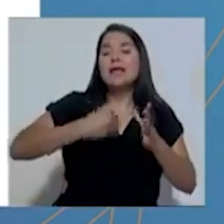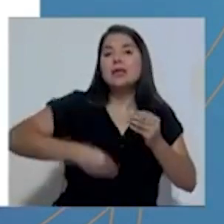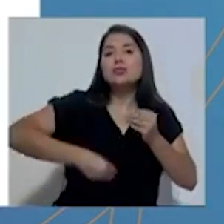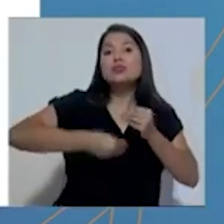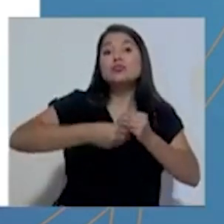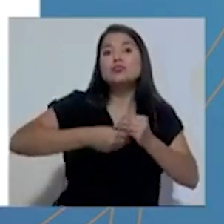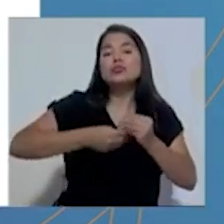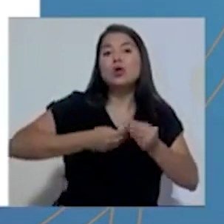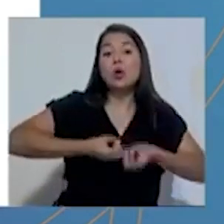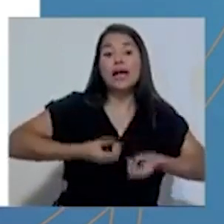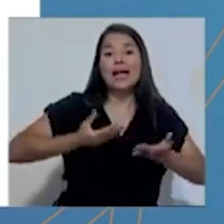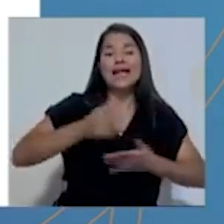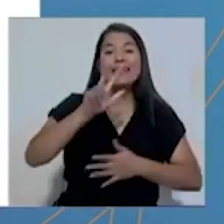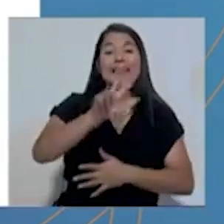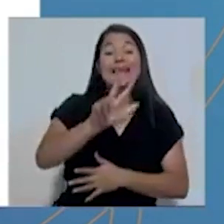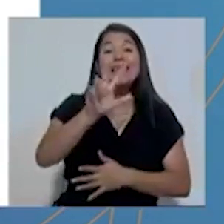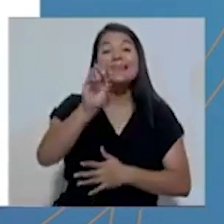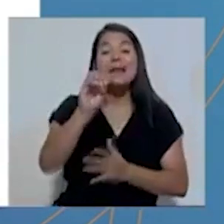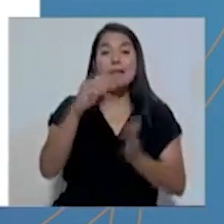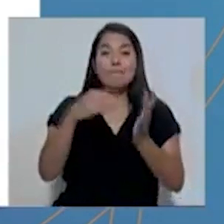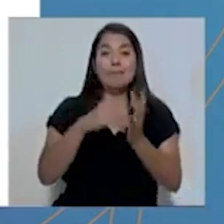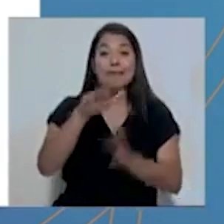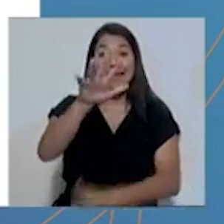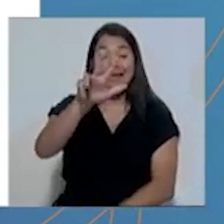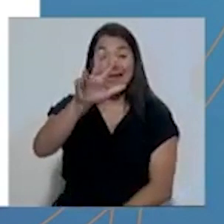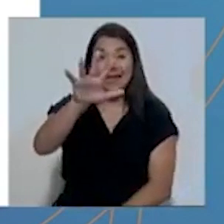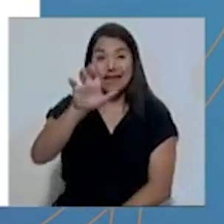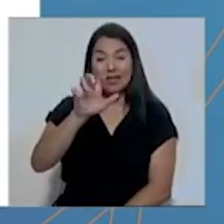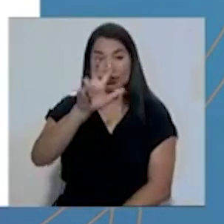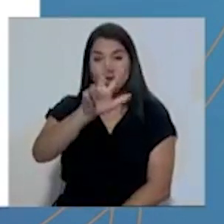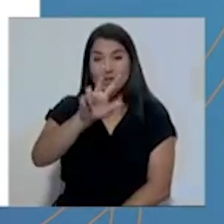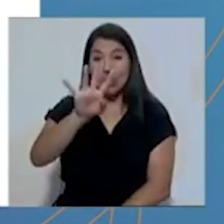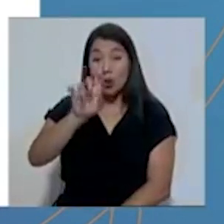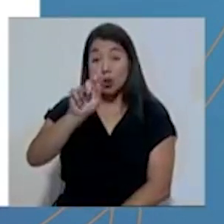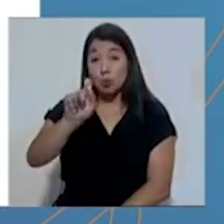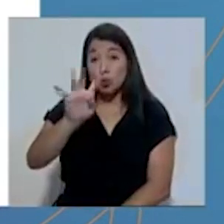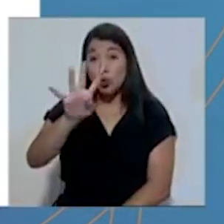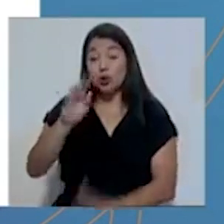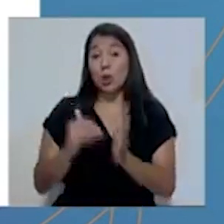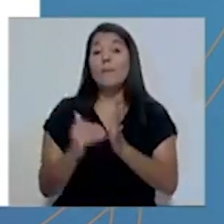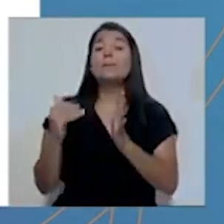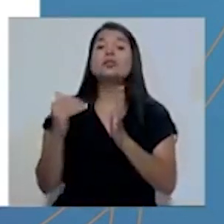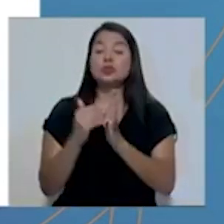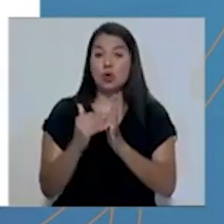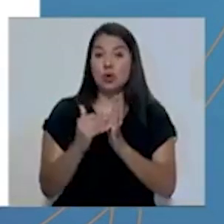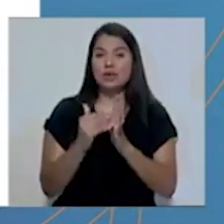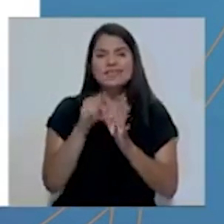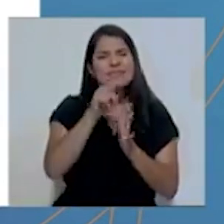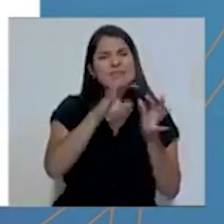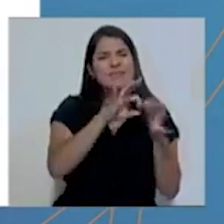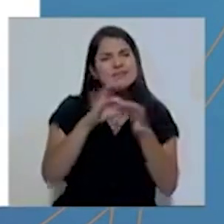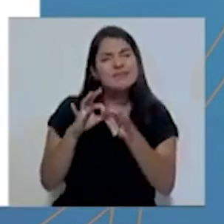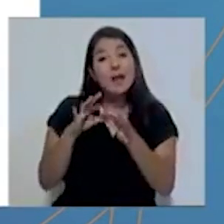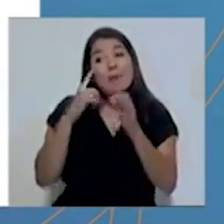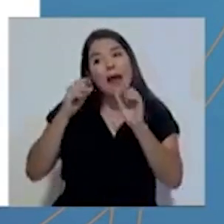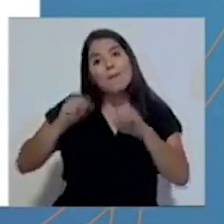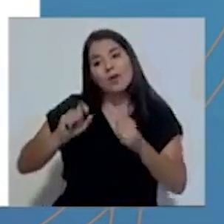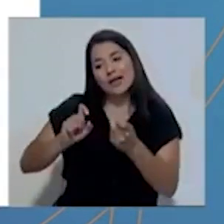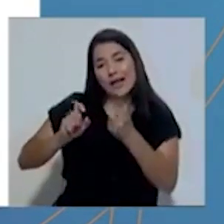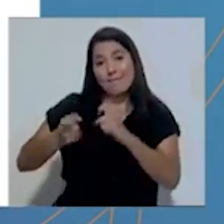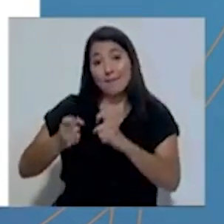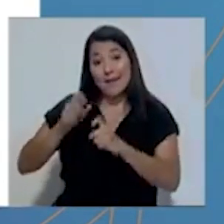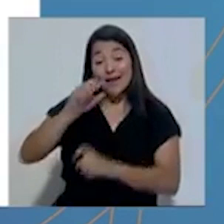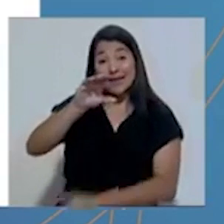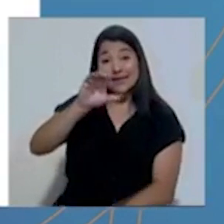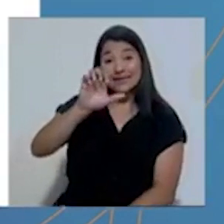de 30 mil 534.3 millones asociados, entre otros, a la reconversión del cenario